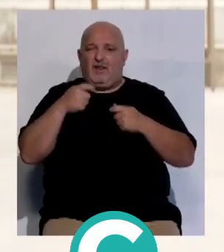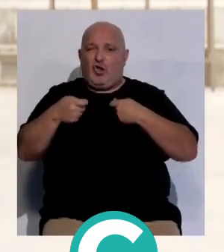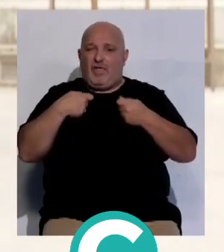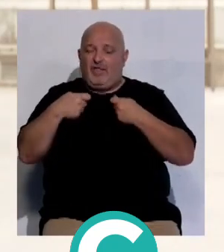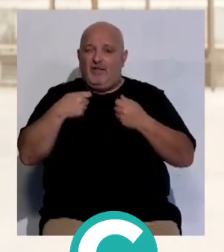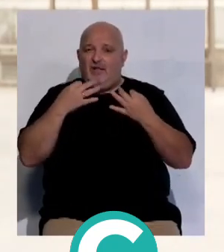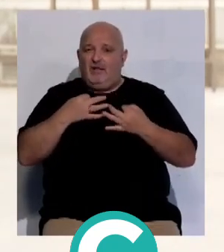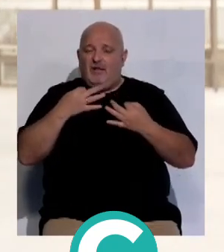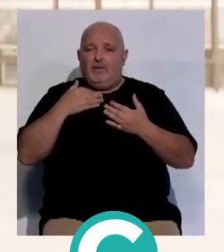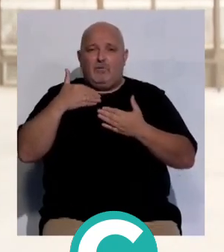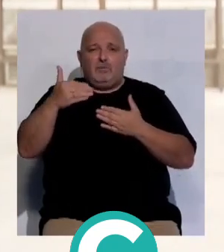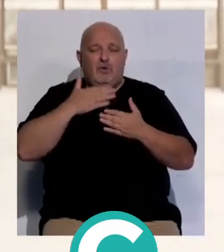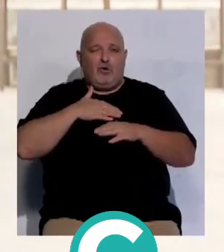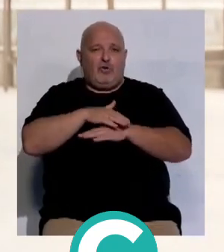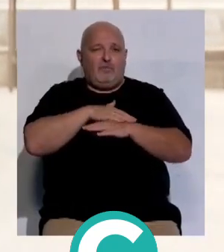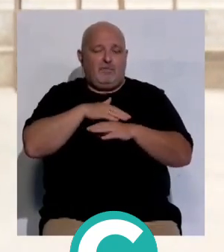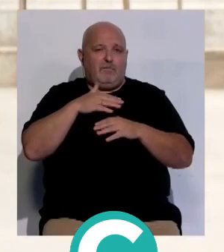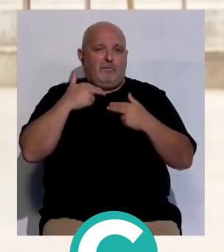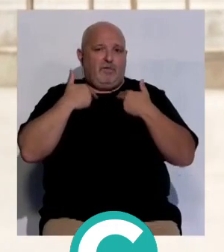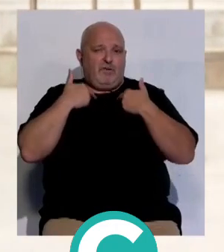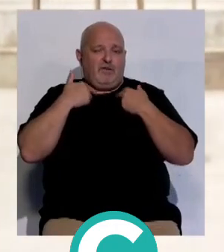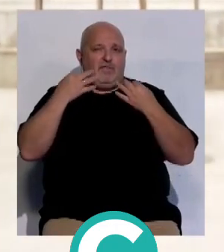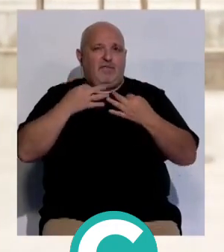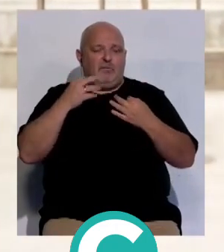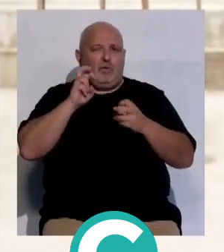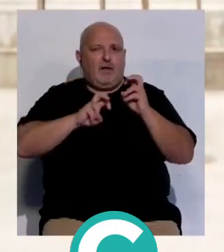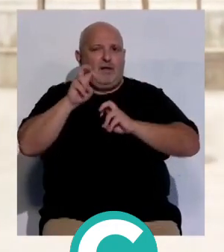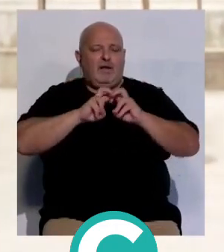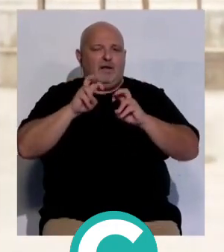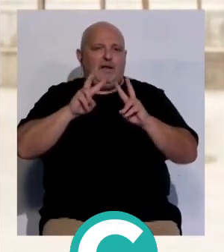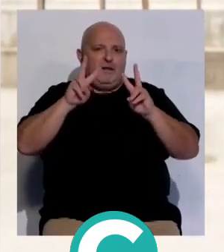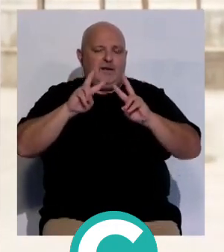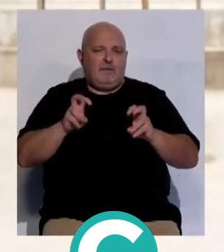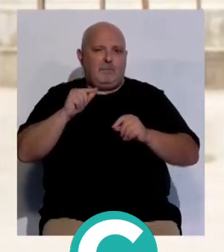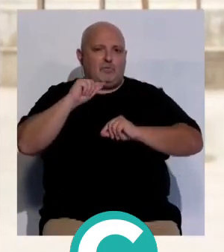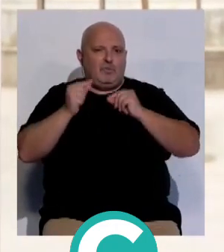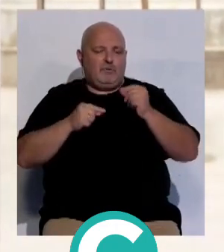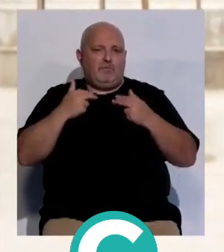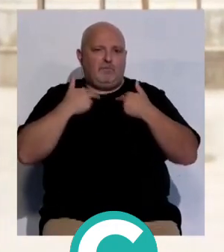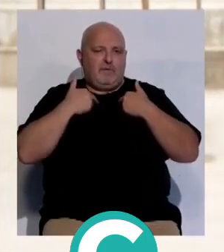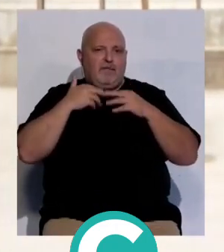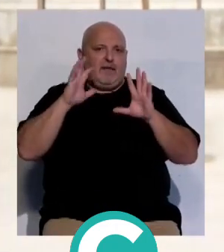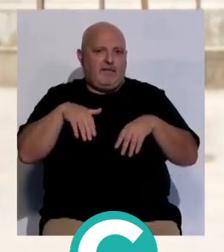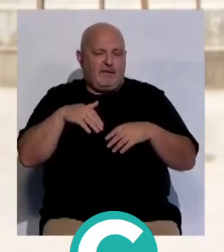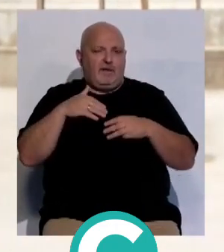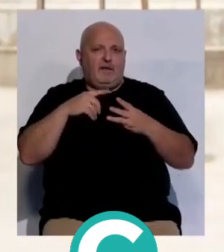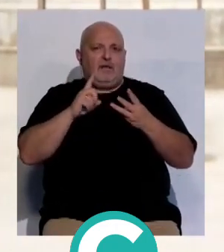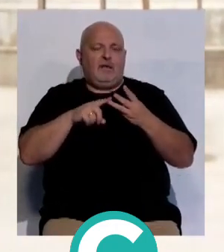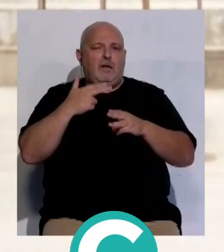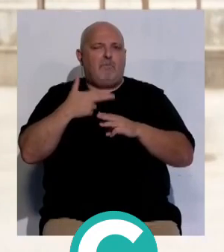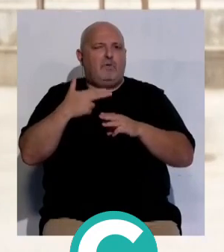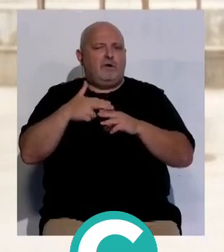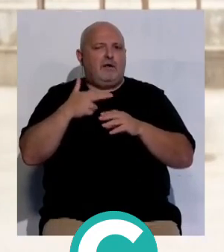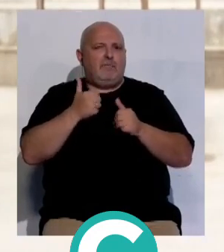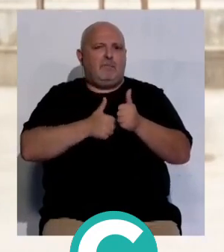negociación del próximo gobierno de la Diputación Provincial de Cádiz debe versar sobre el presupuesto de la Diputación Provincial de Cádiz sobre las políticas